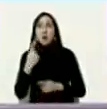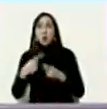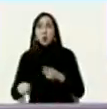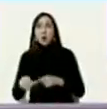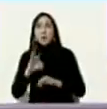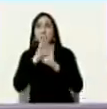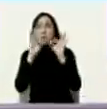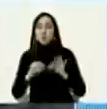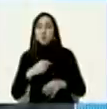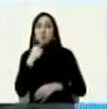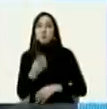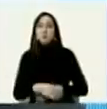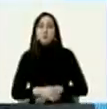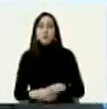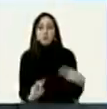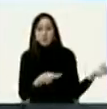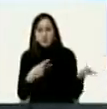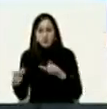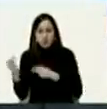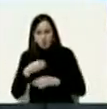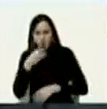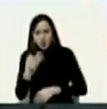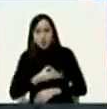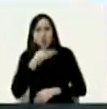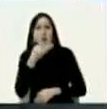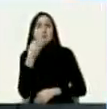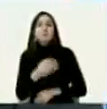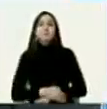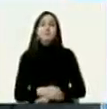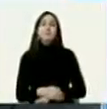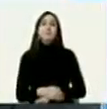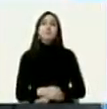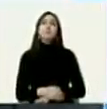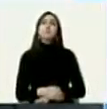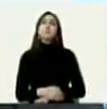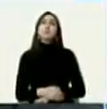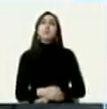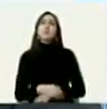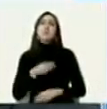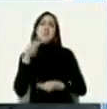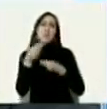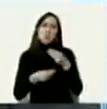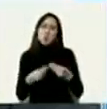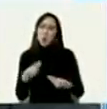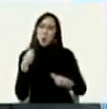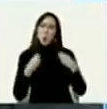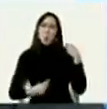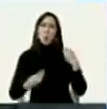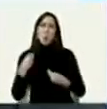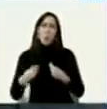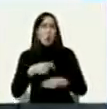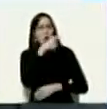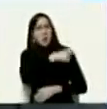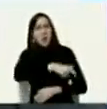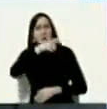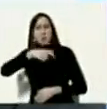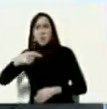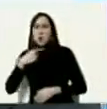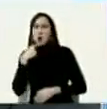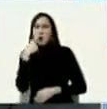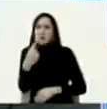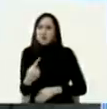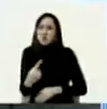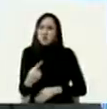bienvenido buenas tardes se ha generado cierta preocupación en la población que dice que no